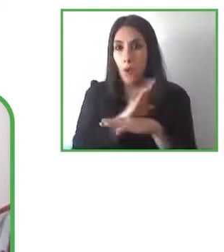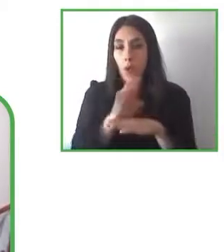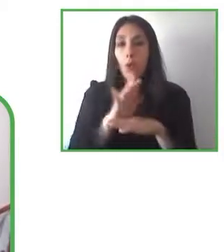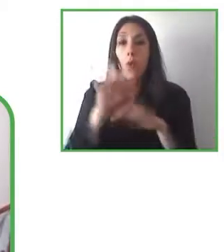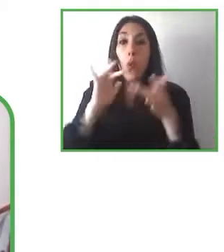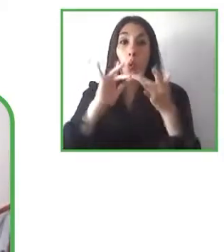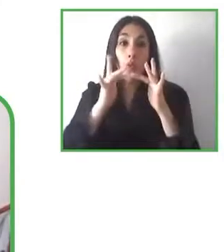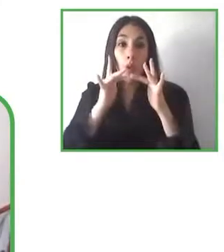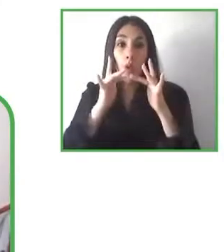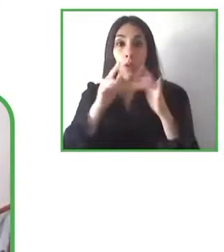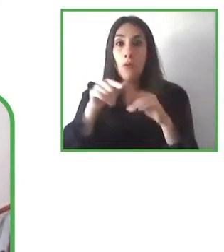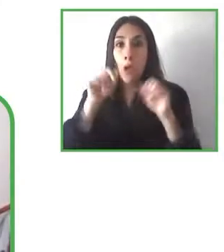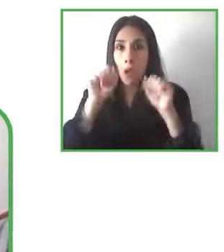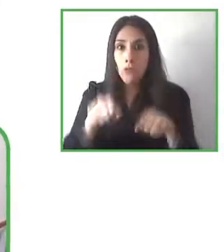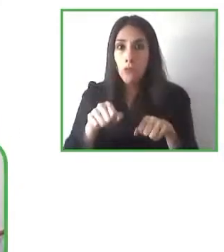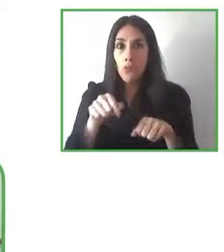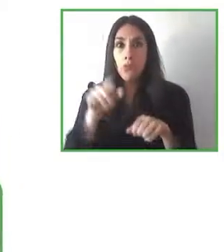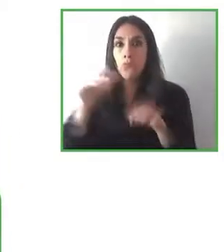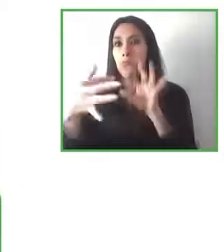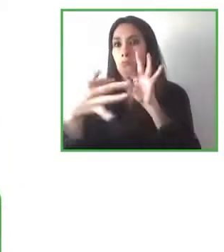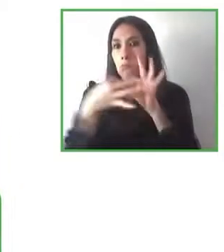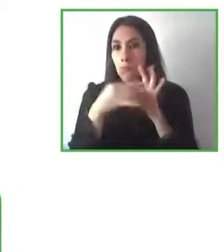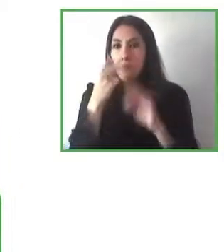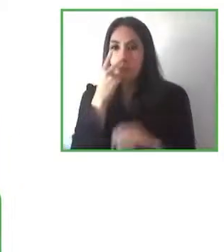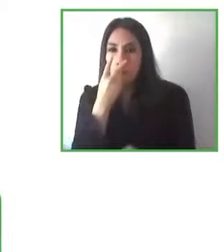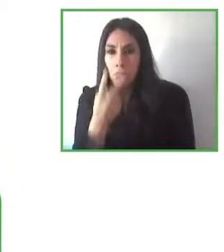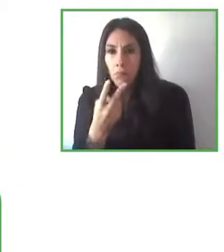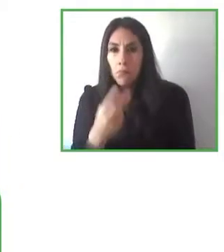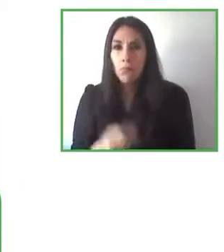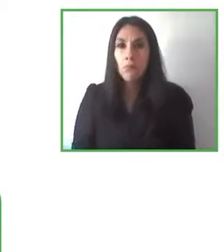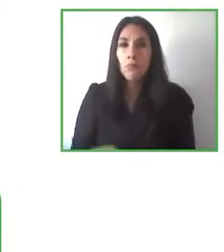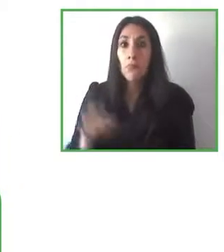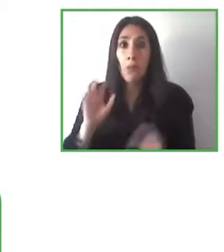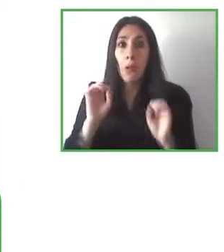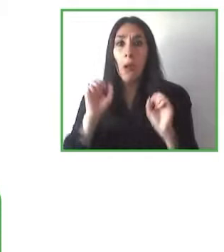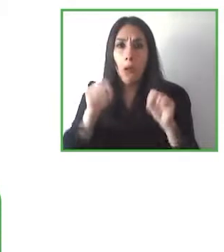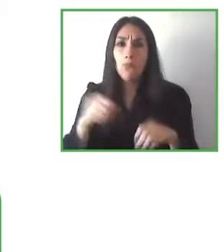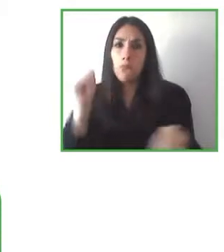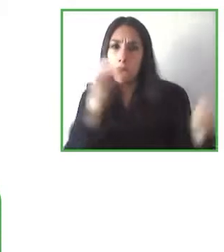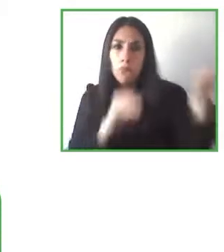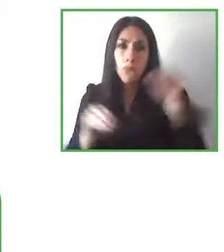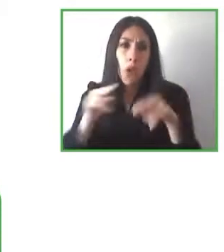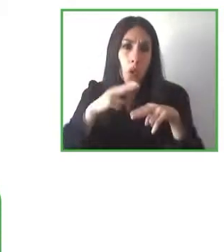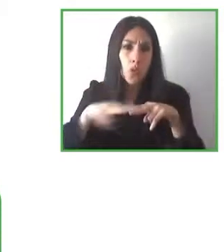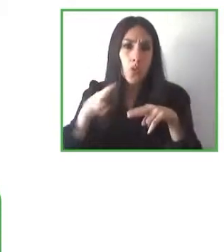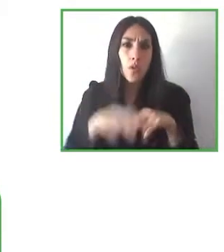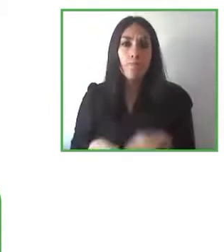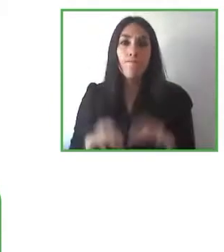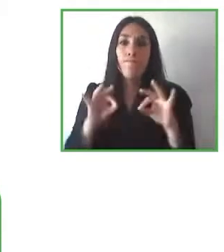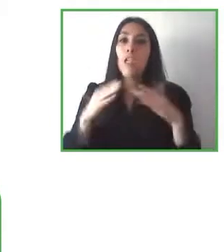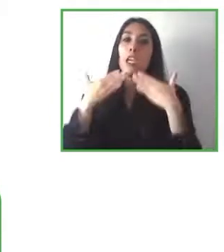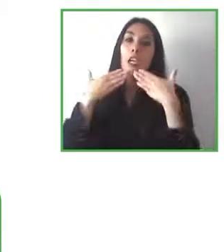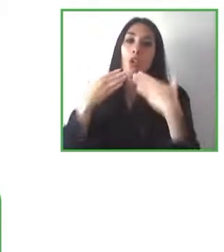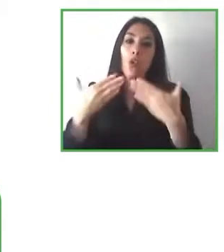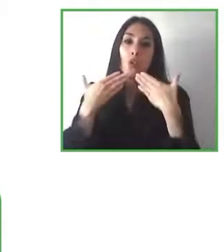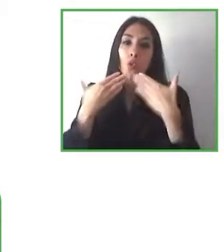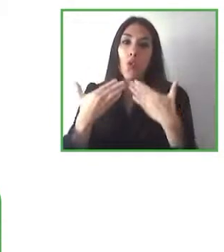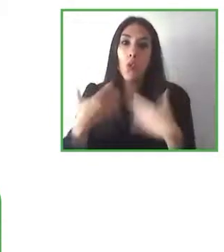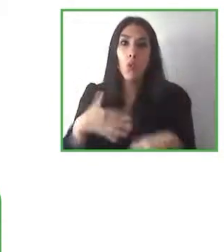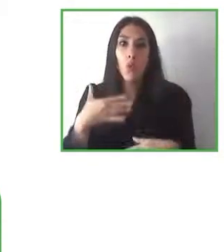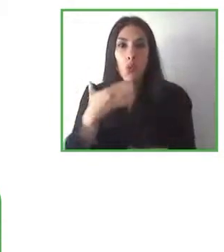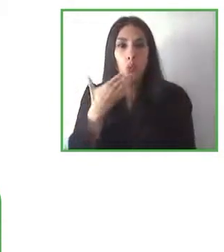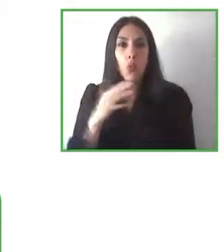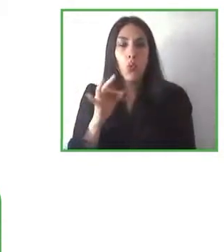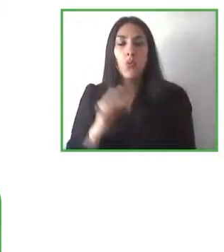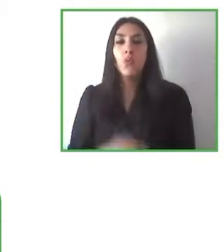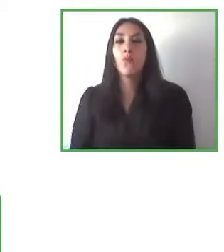sea acompañada en una metodología fantástico fantástico Pablo muchísimas gracias y también por el tiempo limitado que